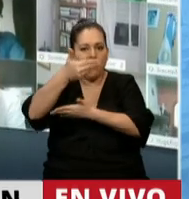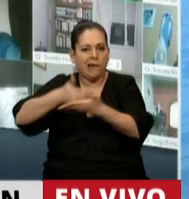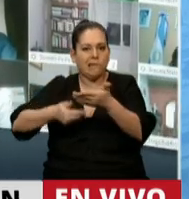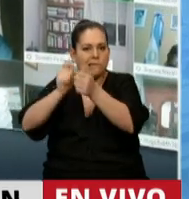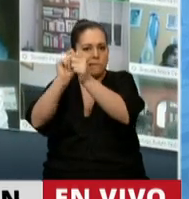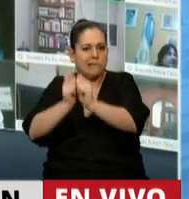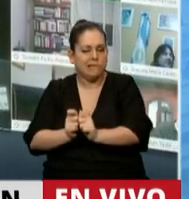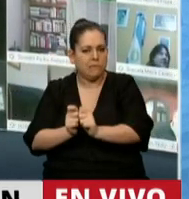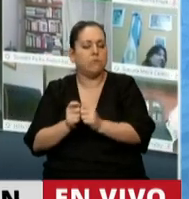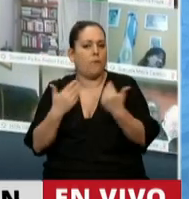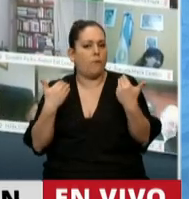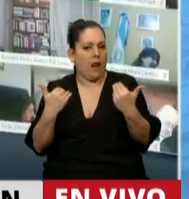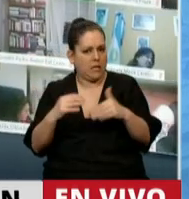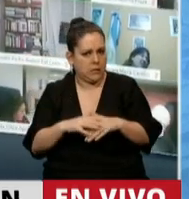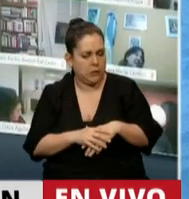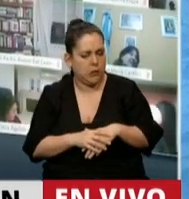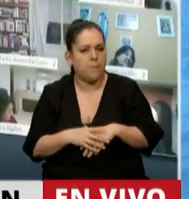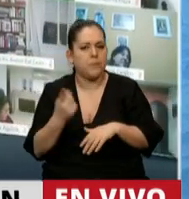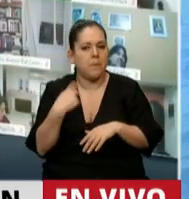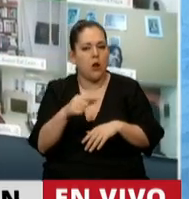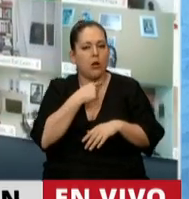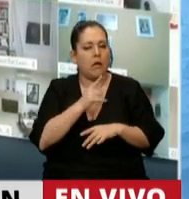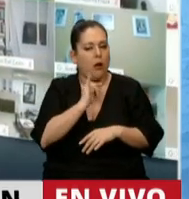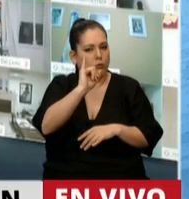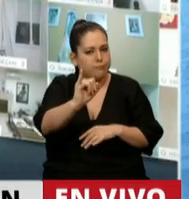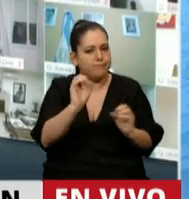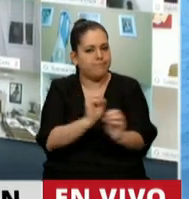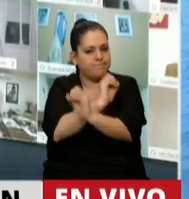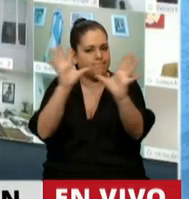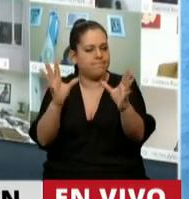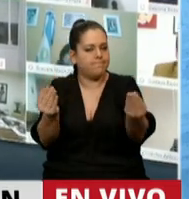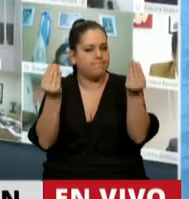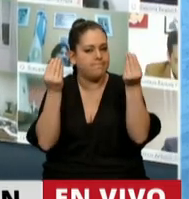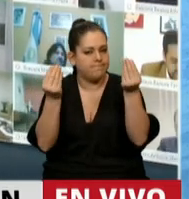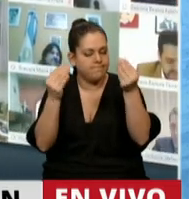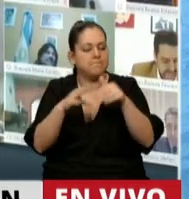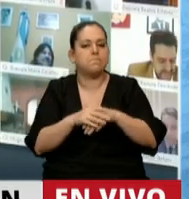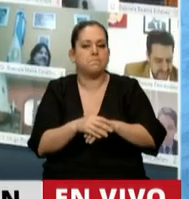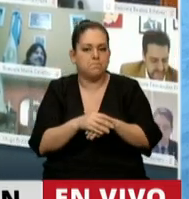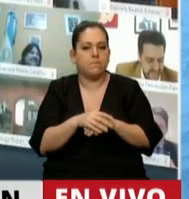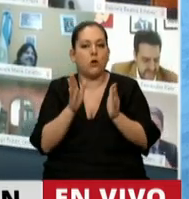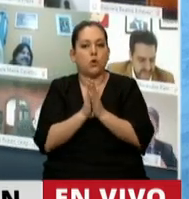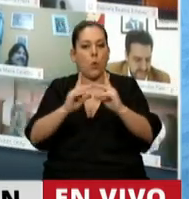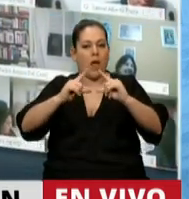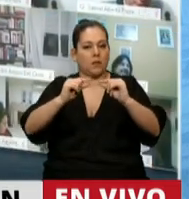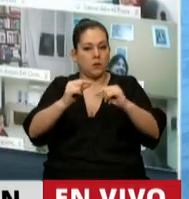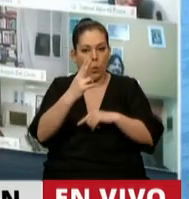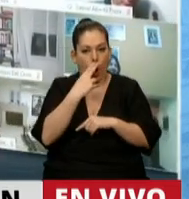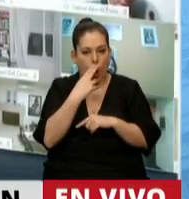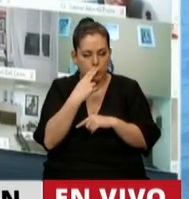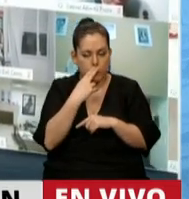aspecto. Pero quiero dejar también muy aclarado, señor Presidente, que en lo que respecta al artículo 11,